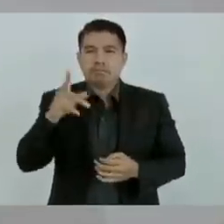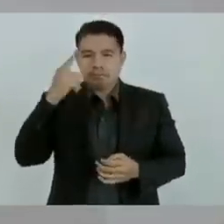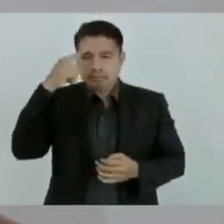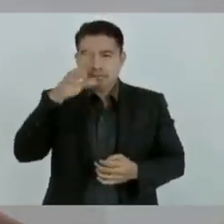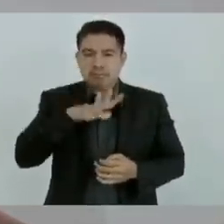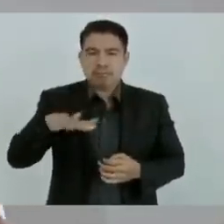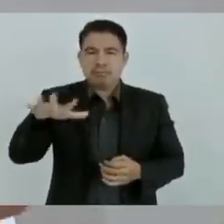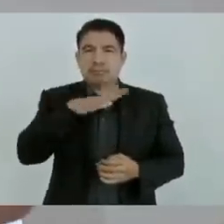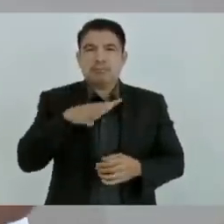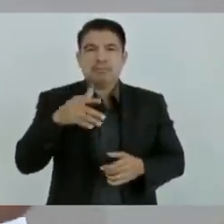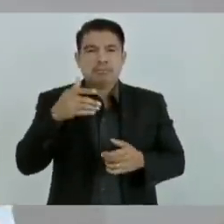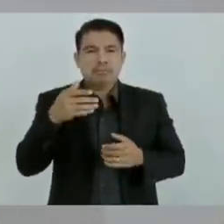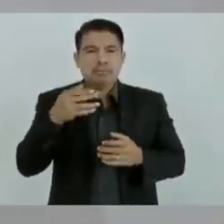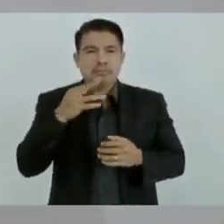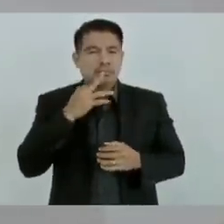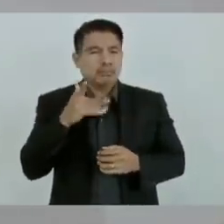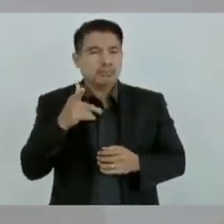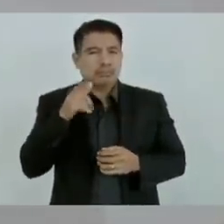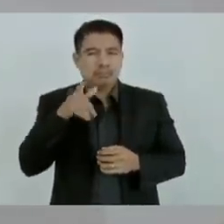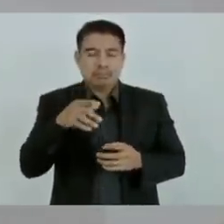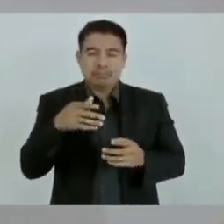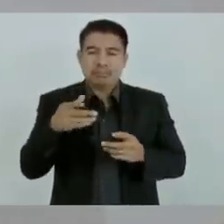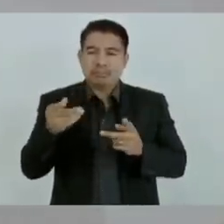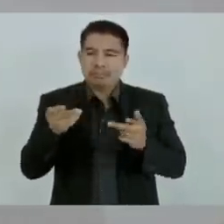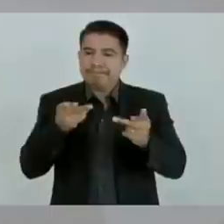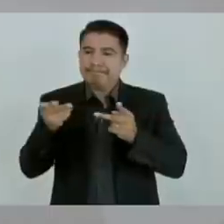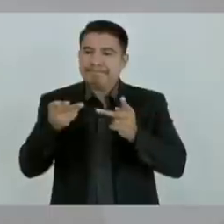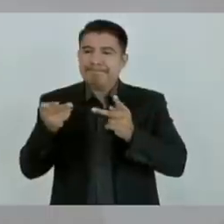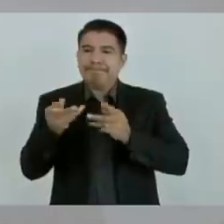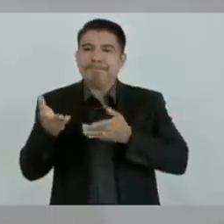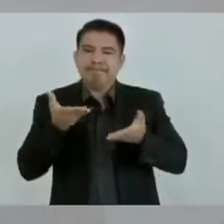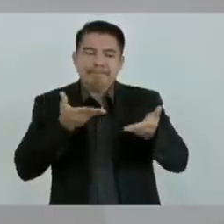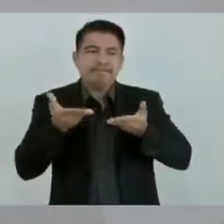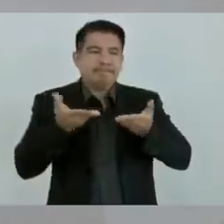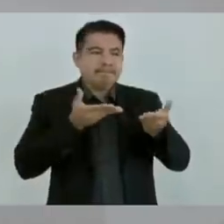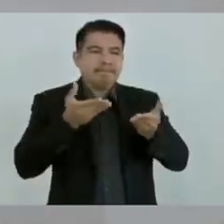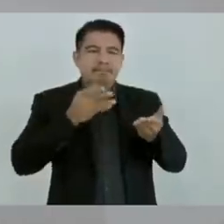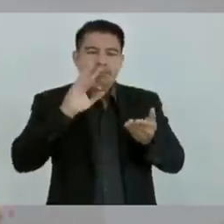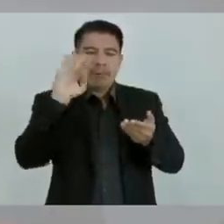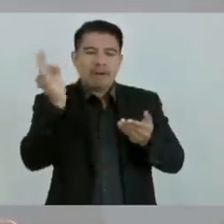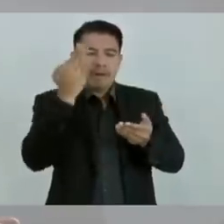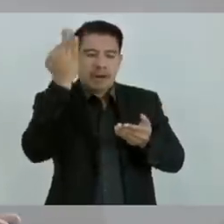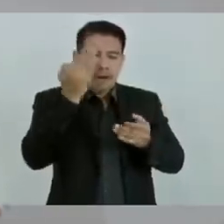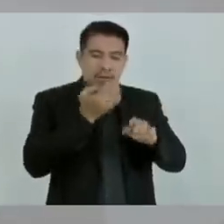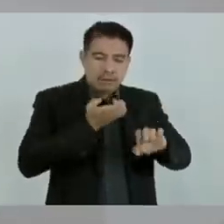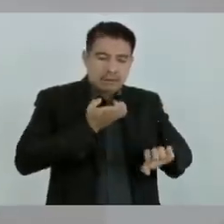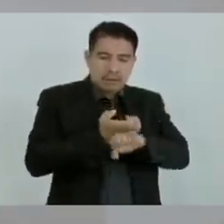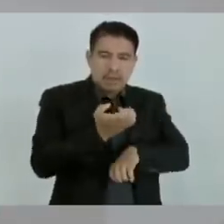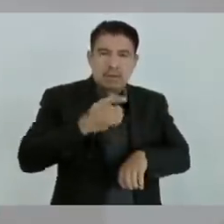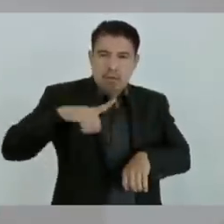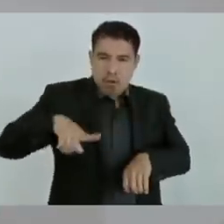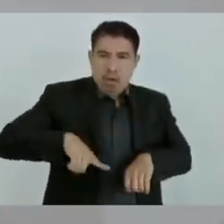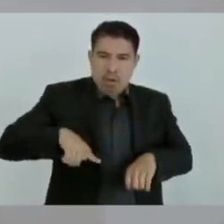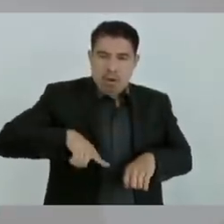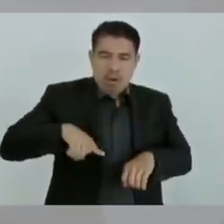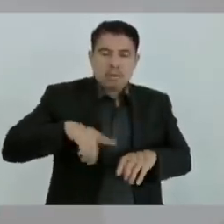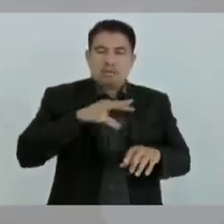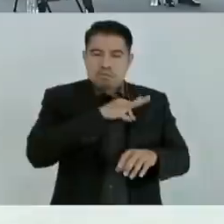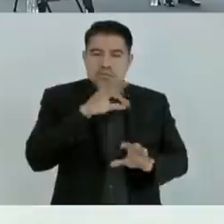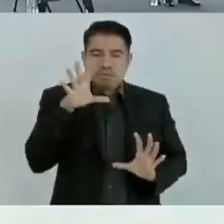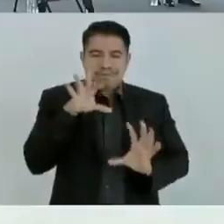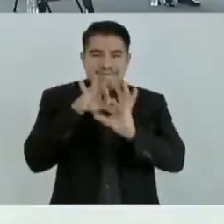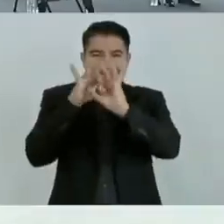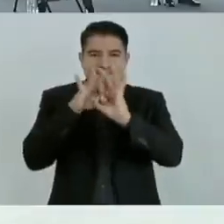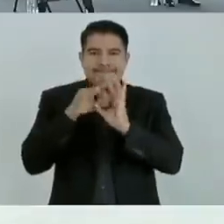trabaja de manera conjunta el gobierno federal con el gobierno del estado.